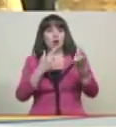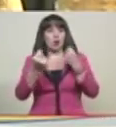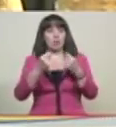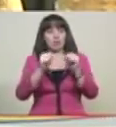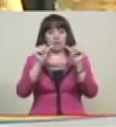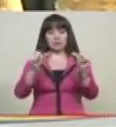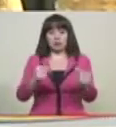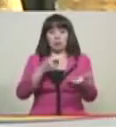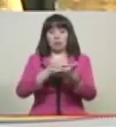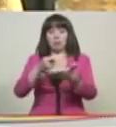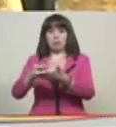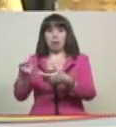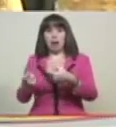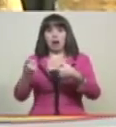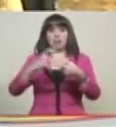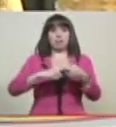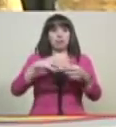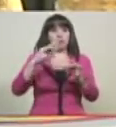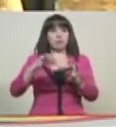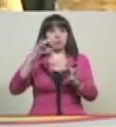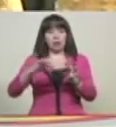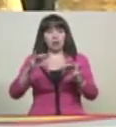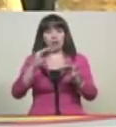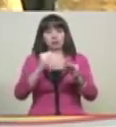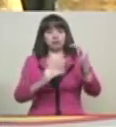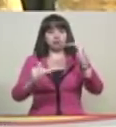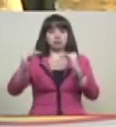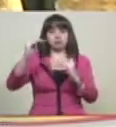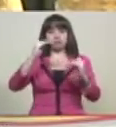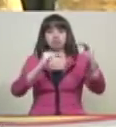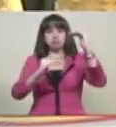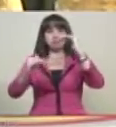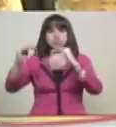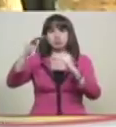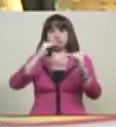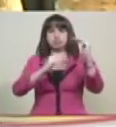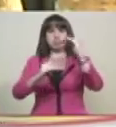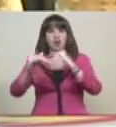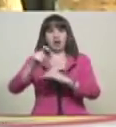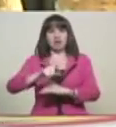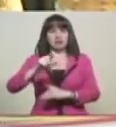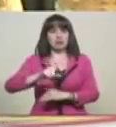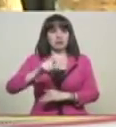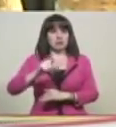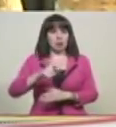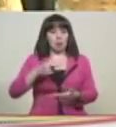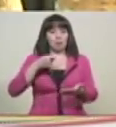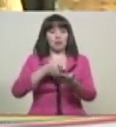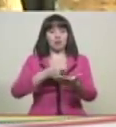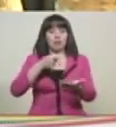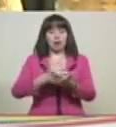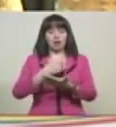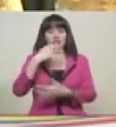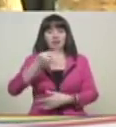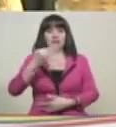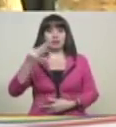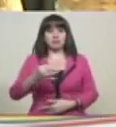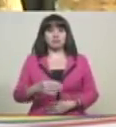nuevo sistema de precios anclado en Petro. Y vamos buscando el equilibrio justo, el equilibrio necesario para el valor del salario.